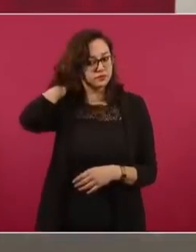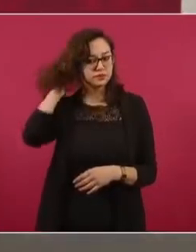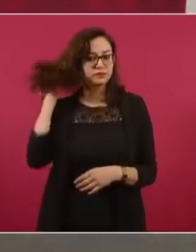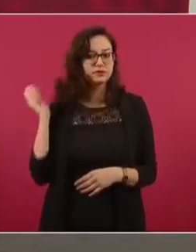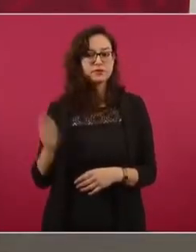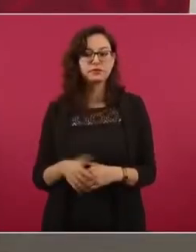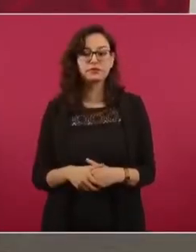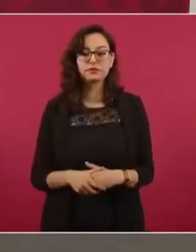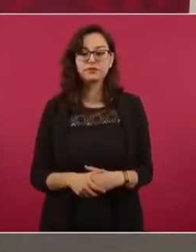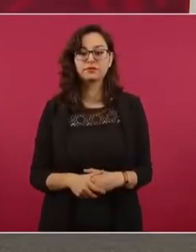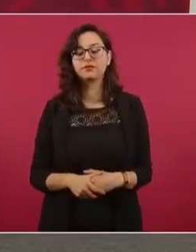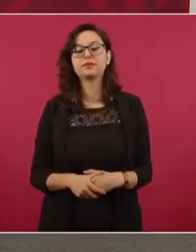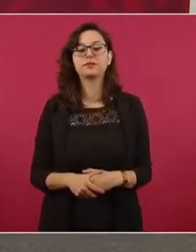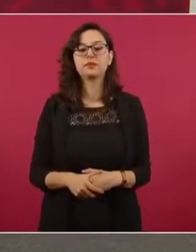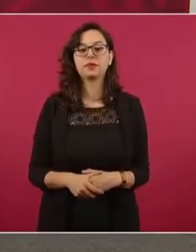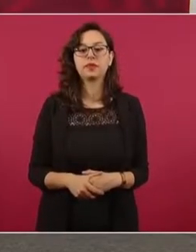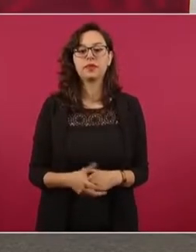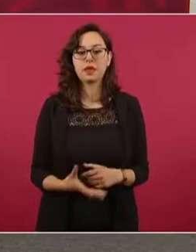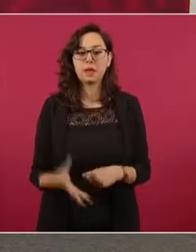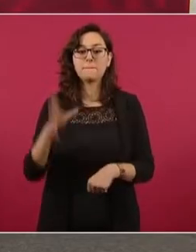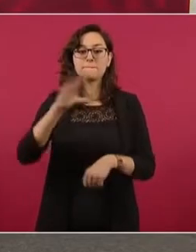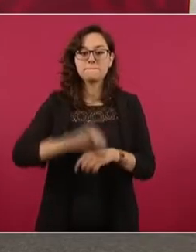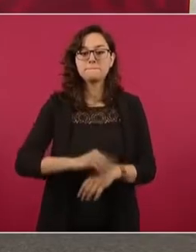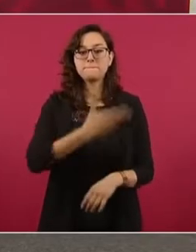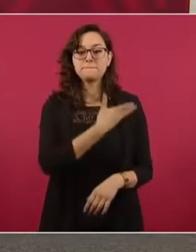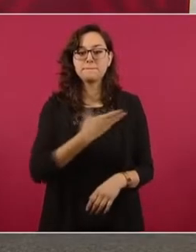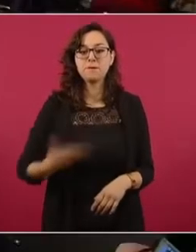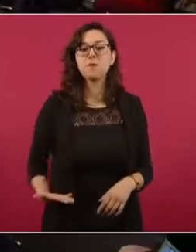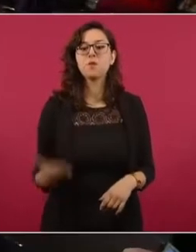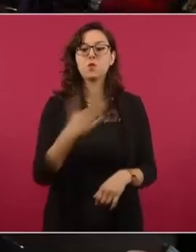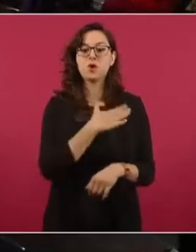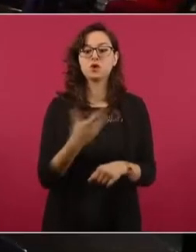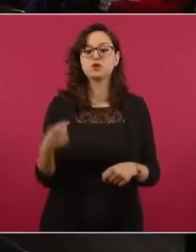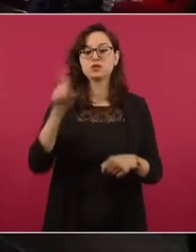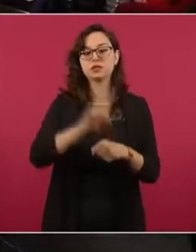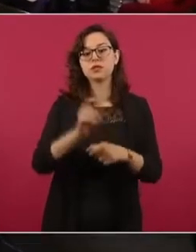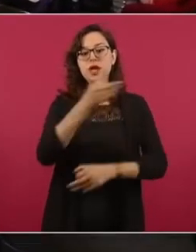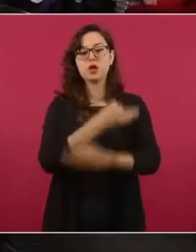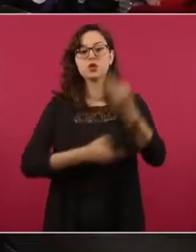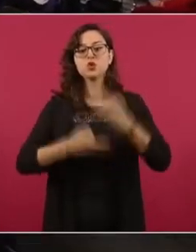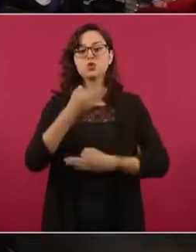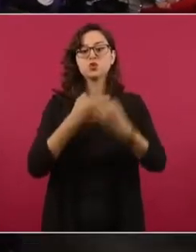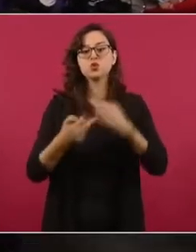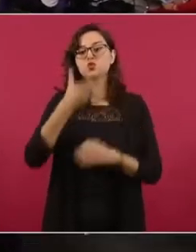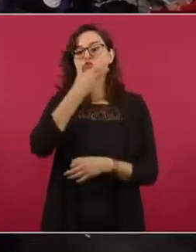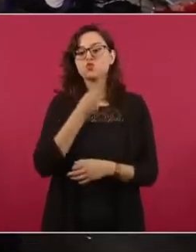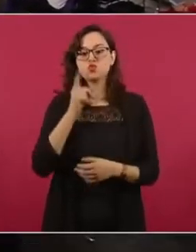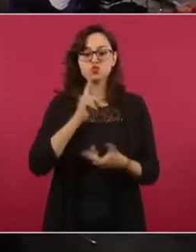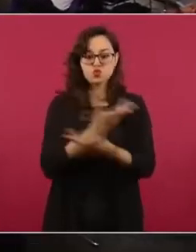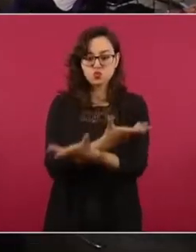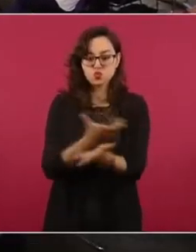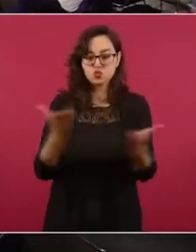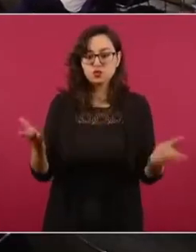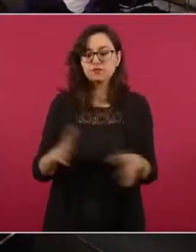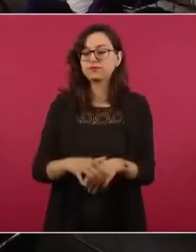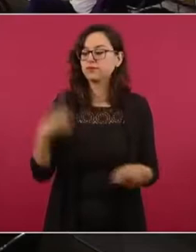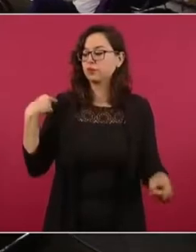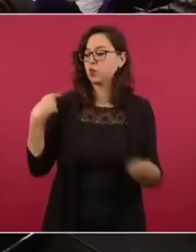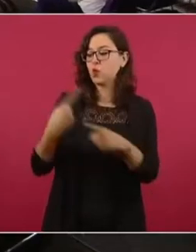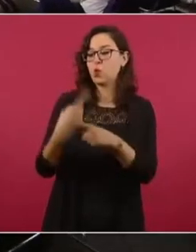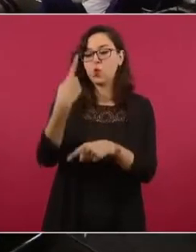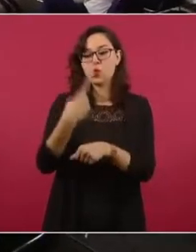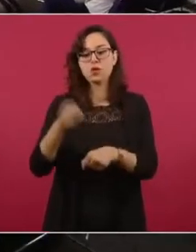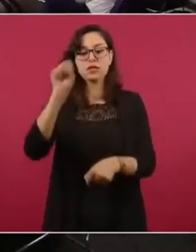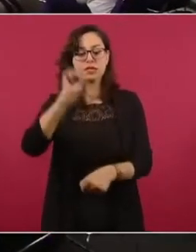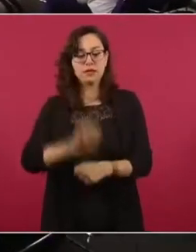Con su permiso, señor presidente, buenos días a todas, a todos. Este es el quién es quién en las mentiras de la semana del 18 de